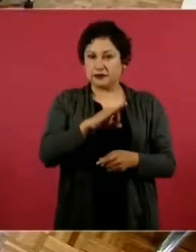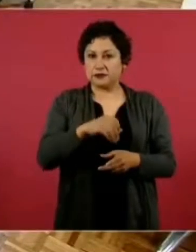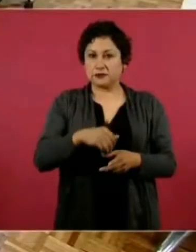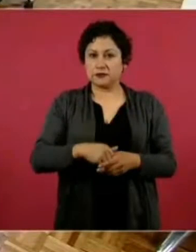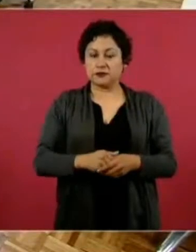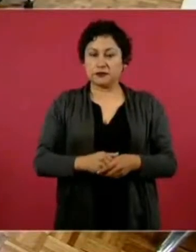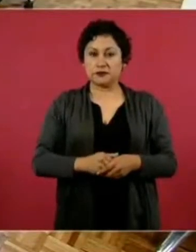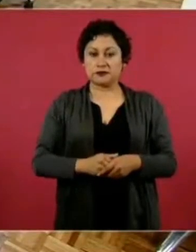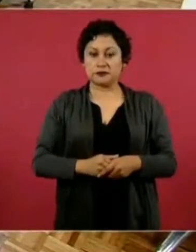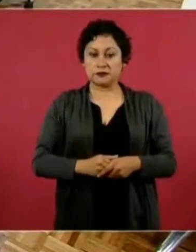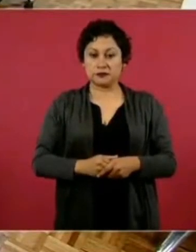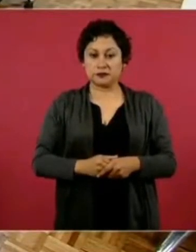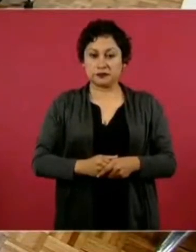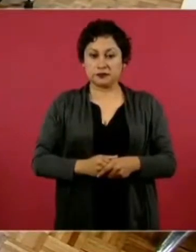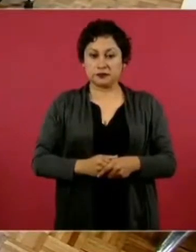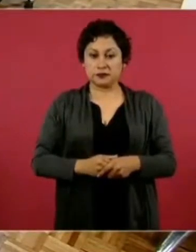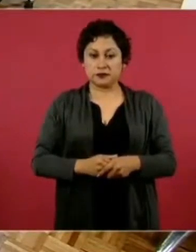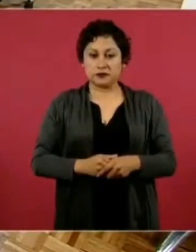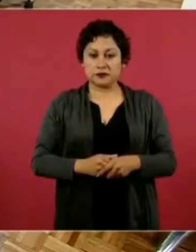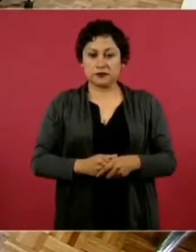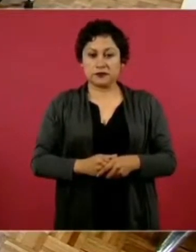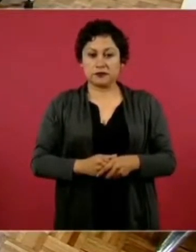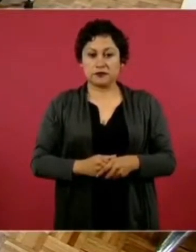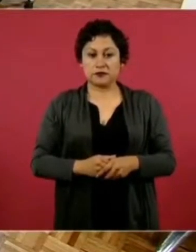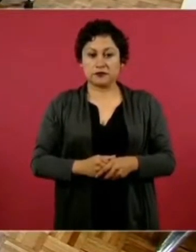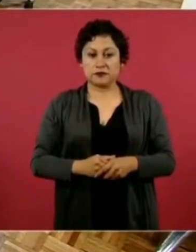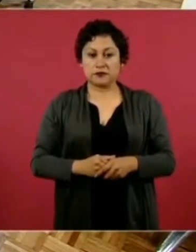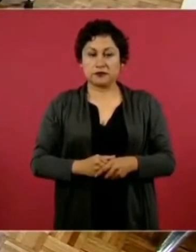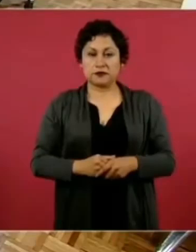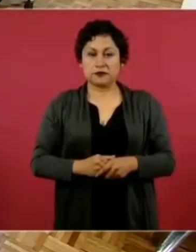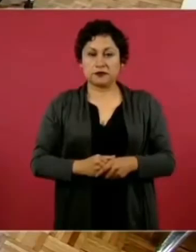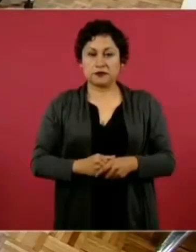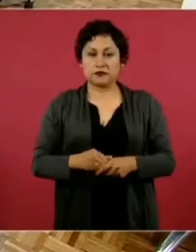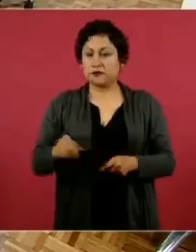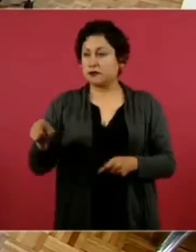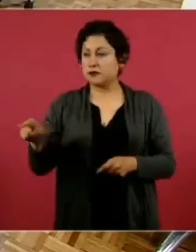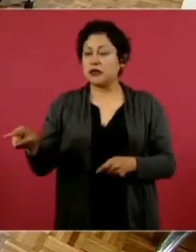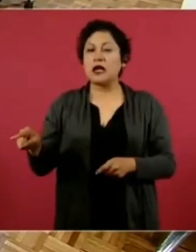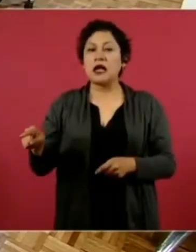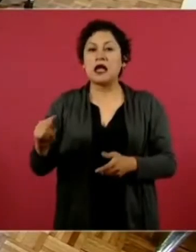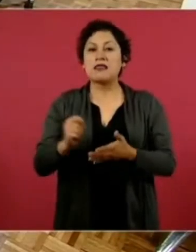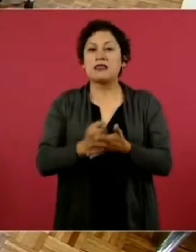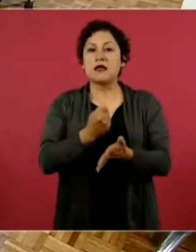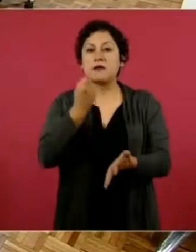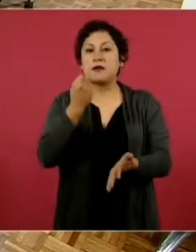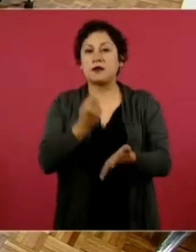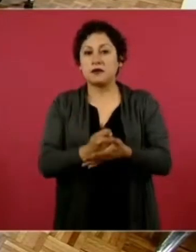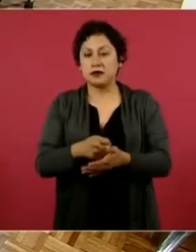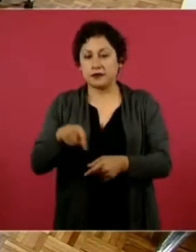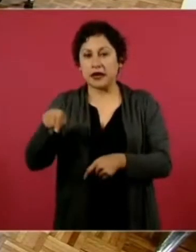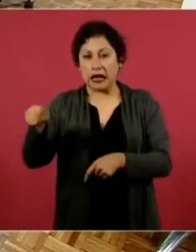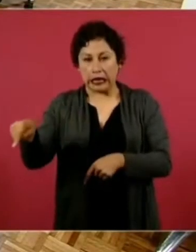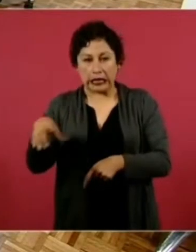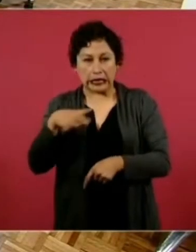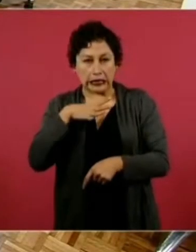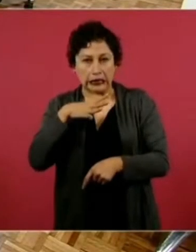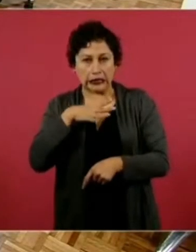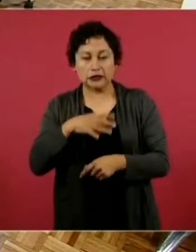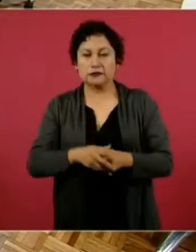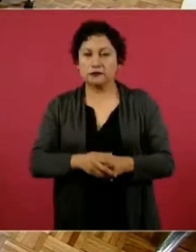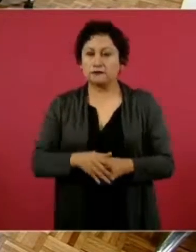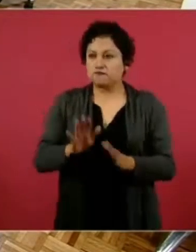La destrucción de Tamaulipas, este compañero. A ver si le encontramos, porque esto